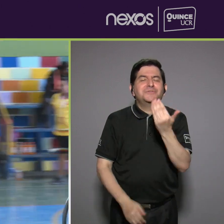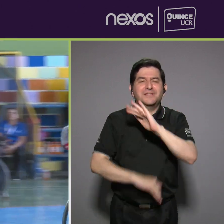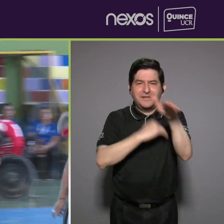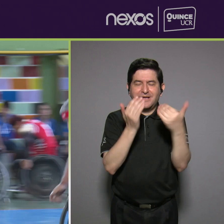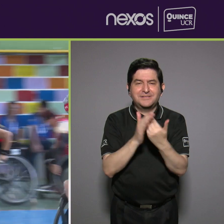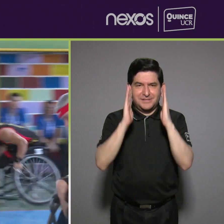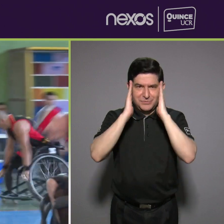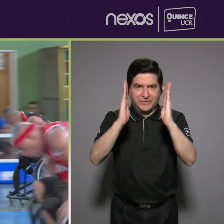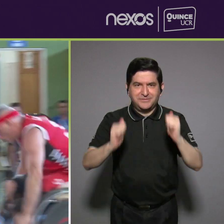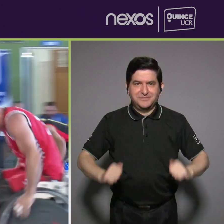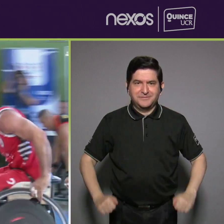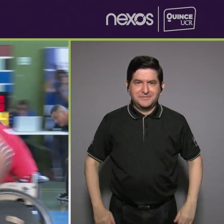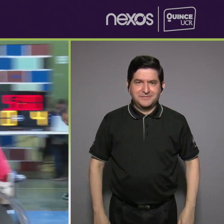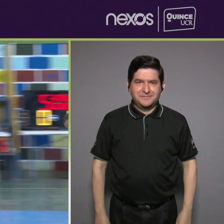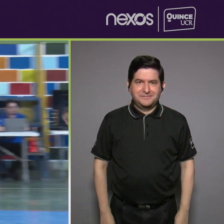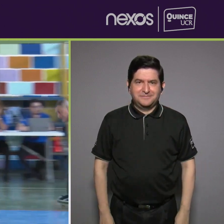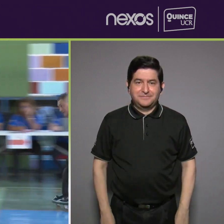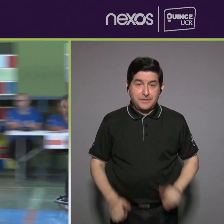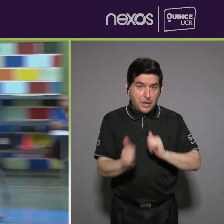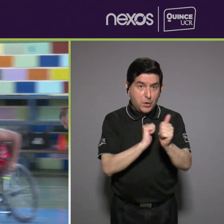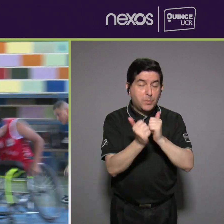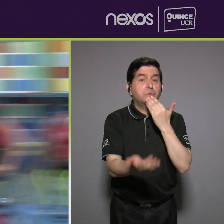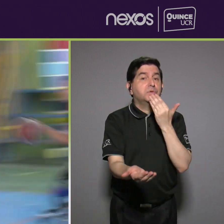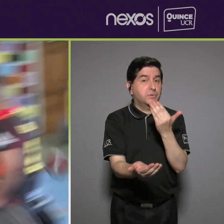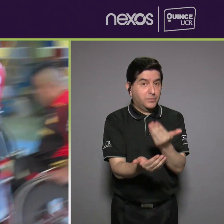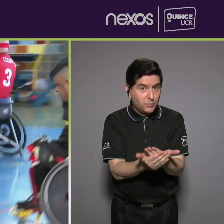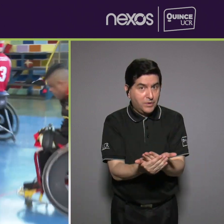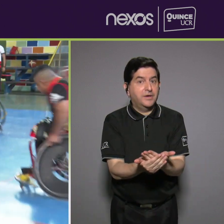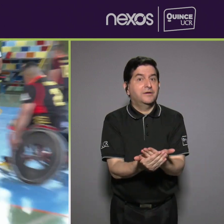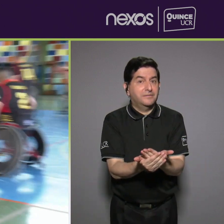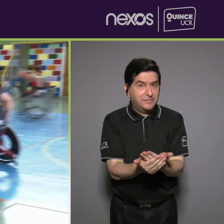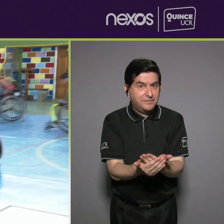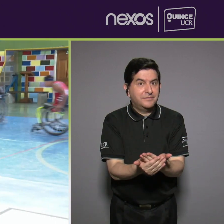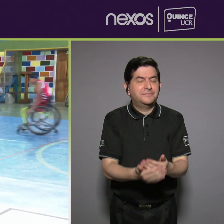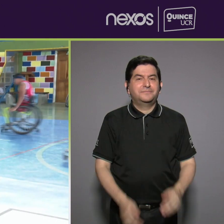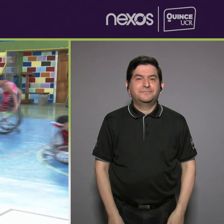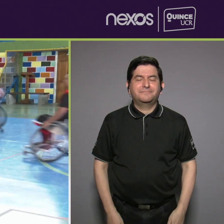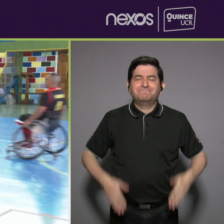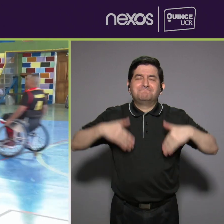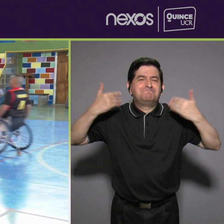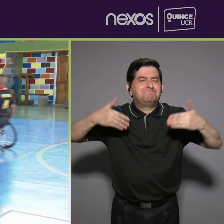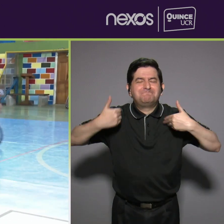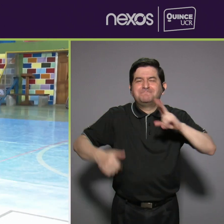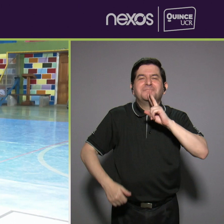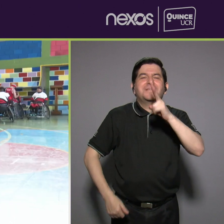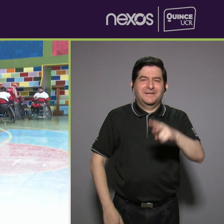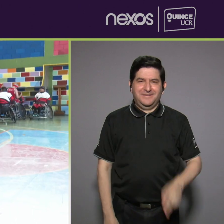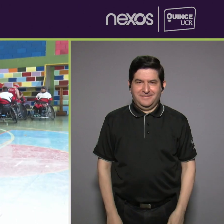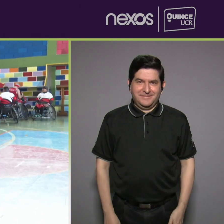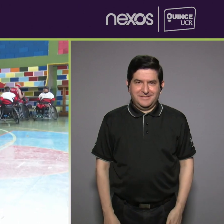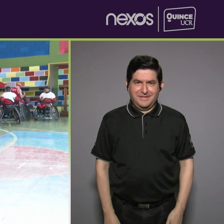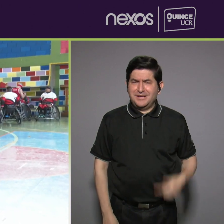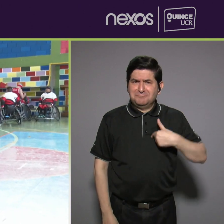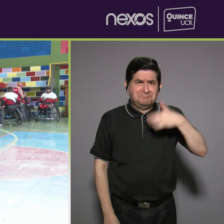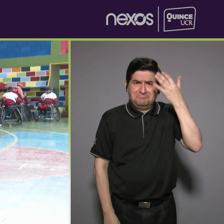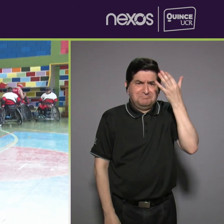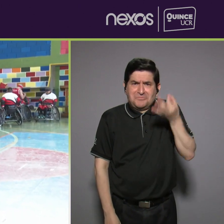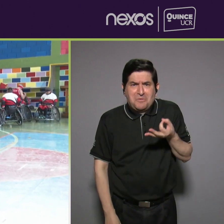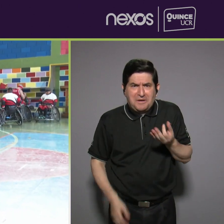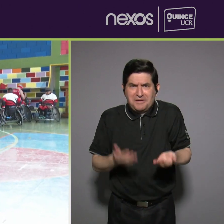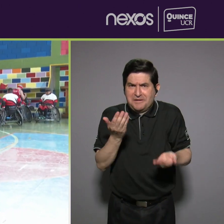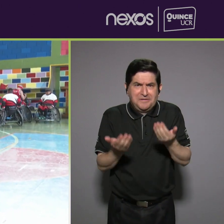por esta cobertura Competir siempre es bueno y pues muy contento la verdad no creímos que